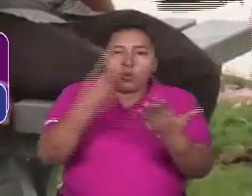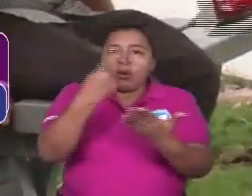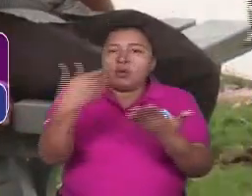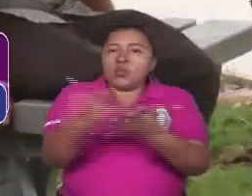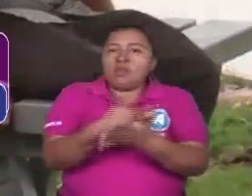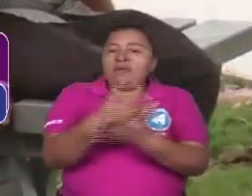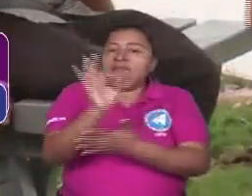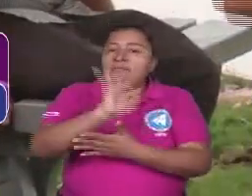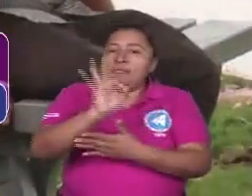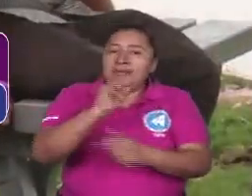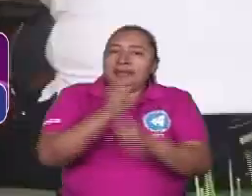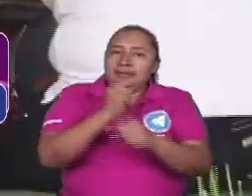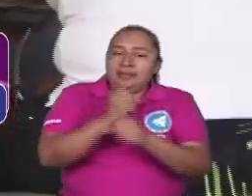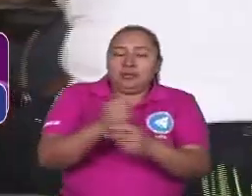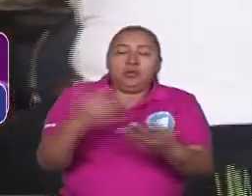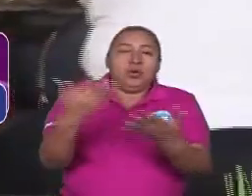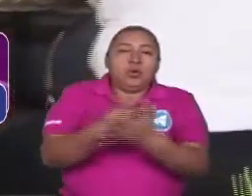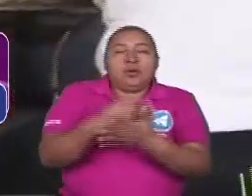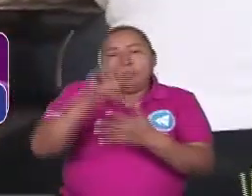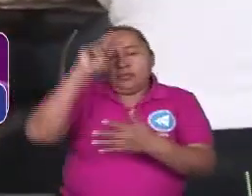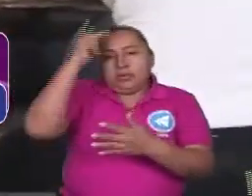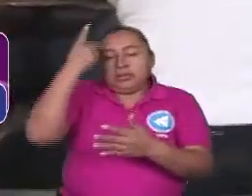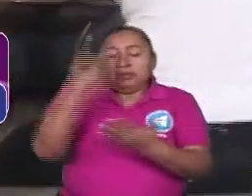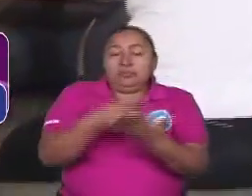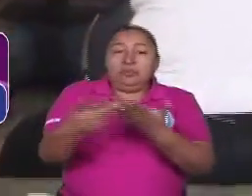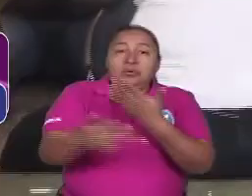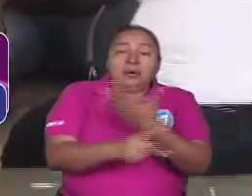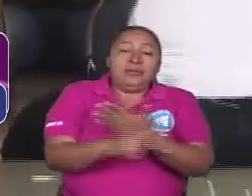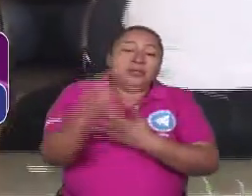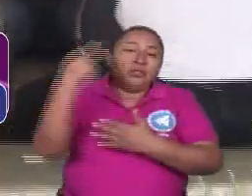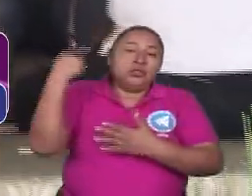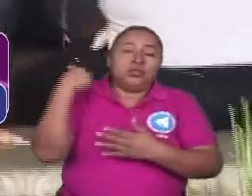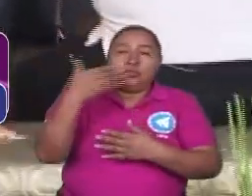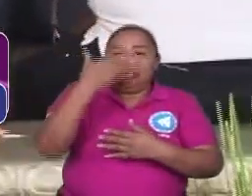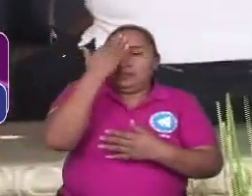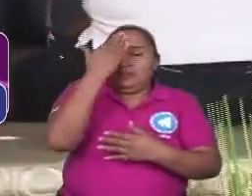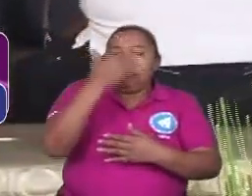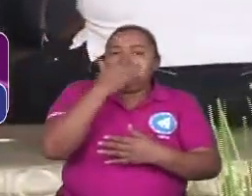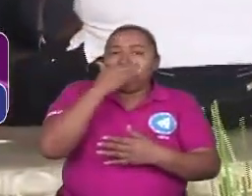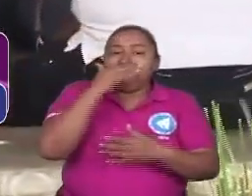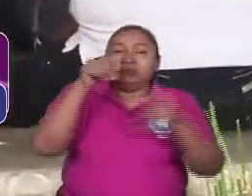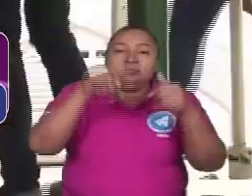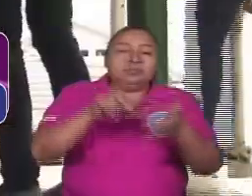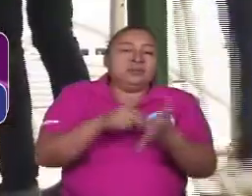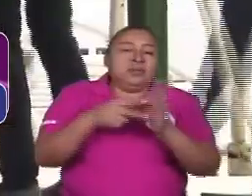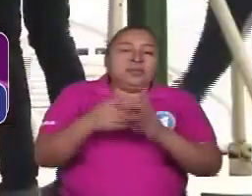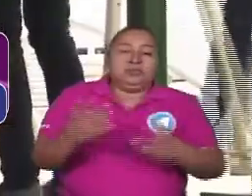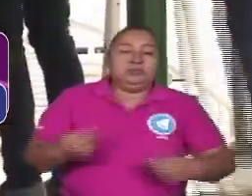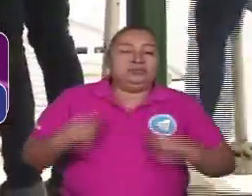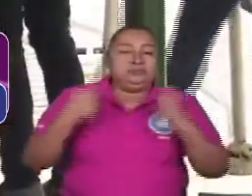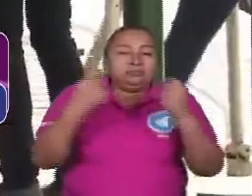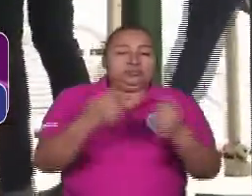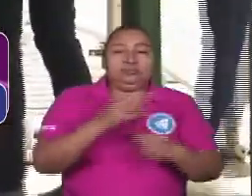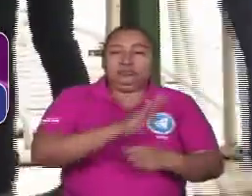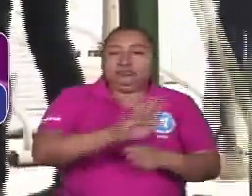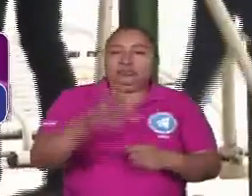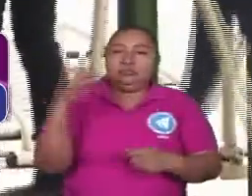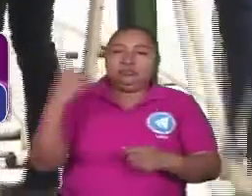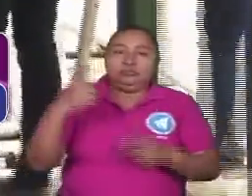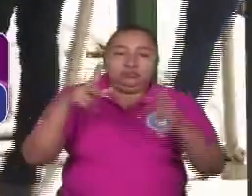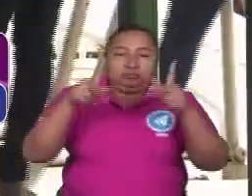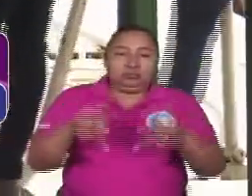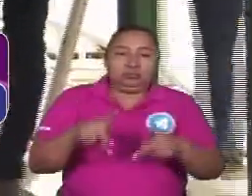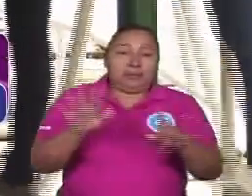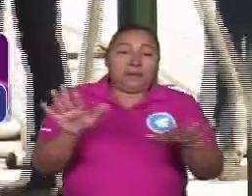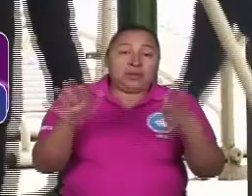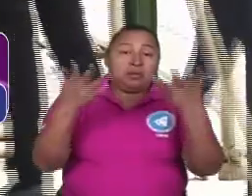una nueva política, el programa histórico del Frente, para restituir los derechos de la gente, los derechos de la